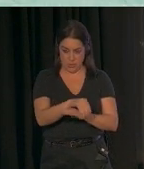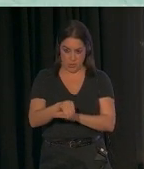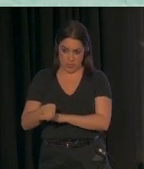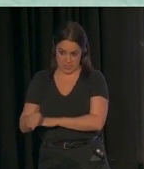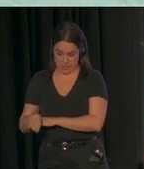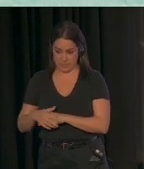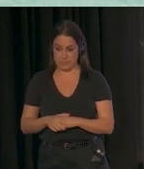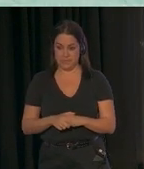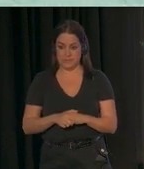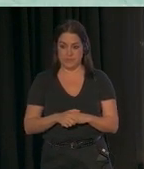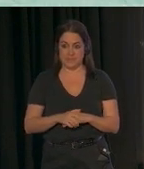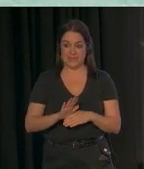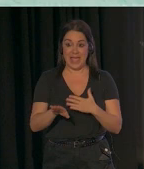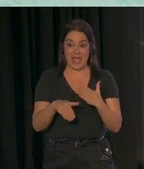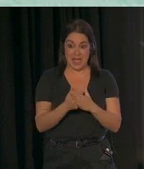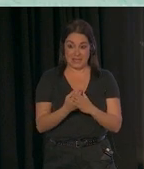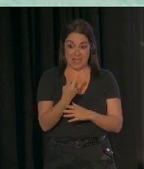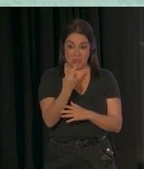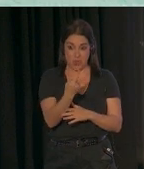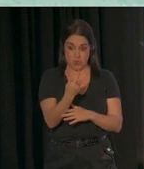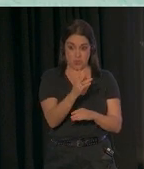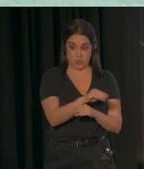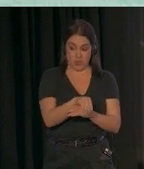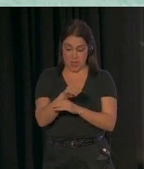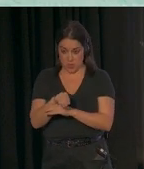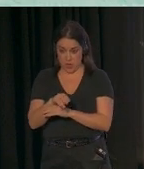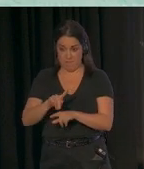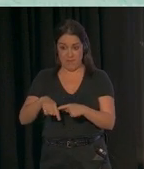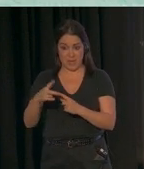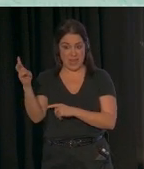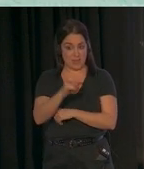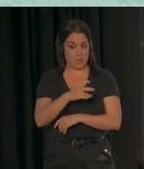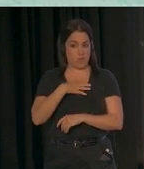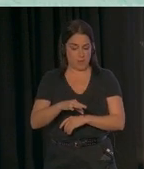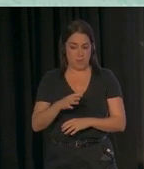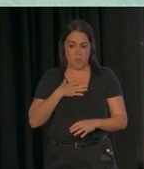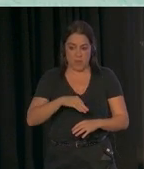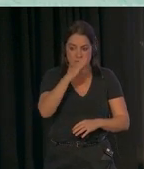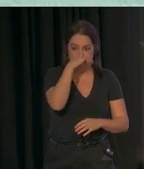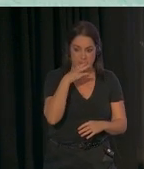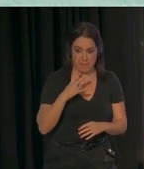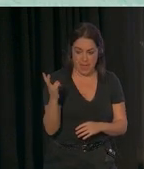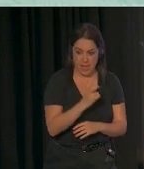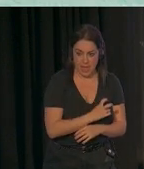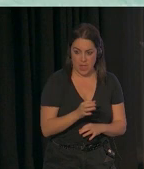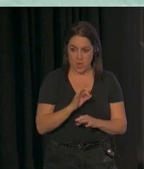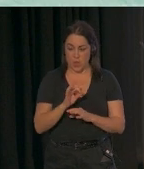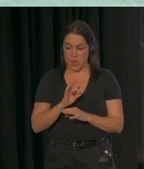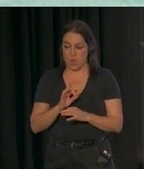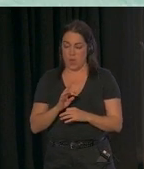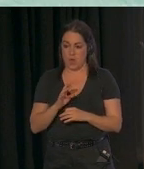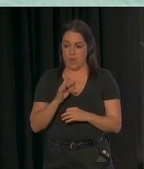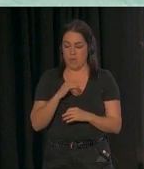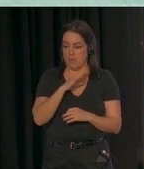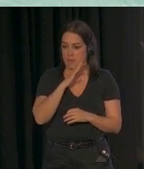Y con, bueno, hasta dos cuidadores de cada familia pueden venir al programa. Es decir, pueden ser ambos padres, puede ser un padre y uno de los padres